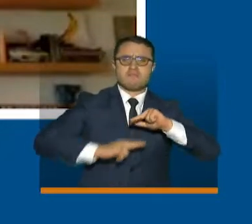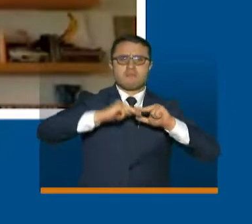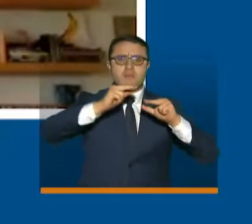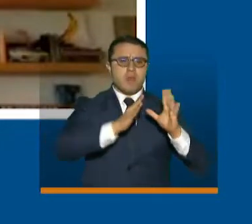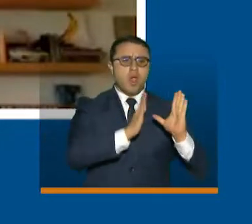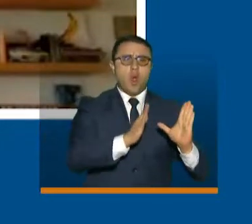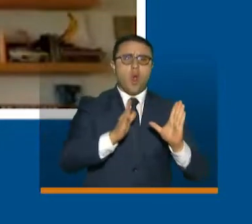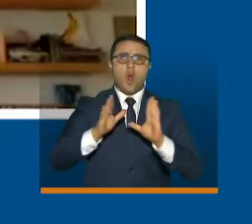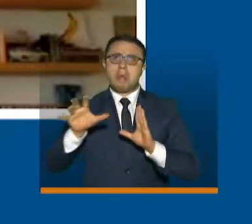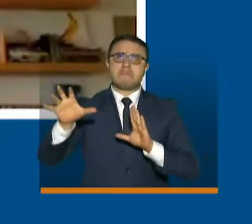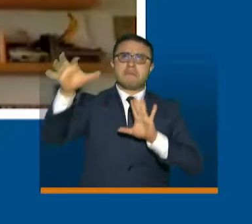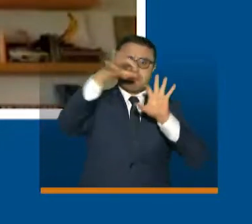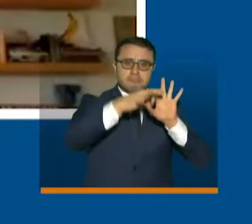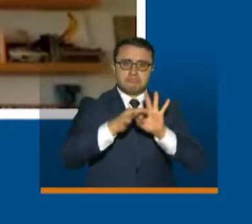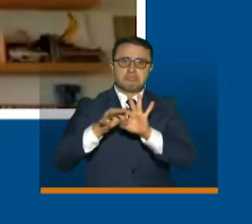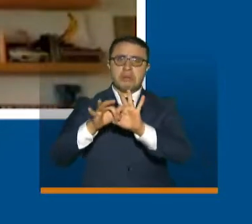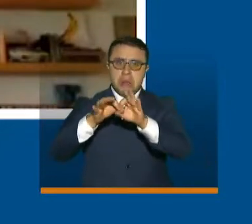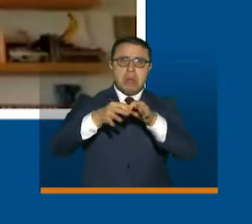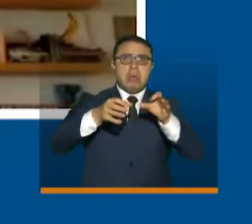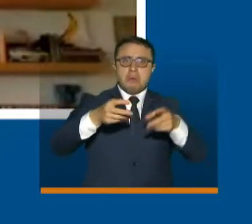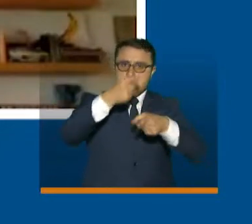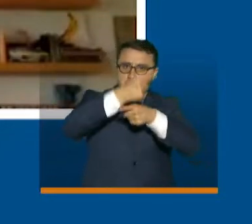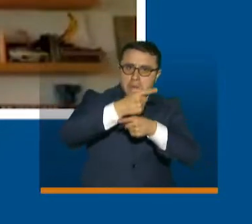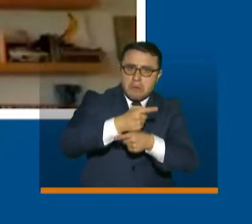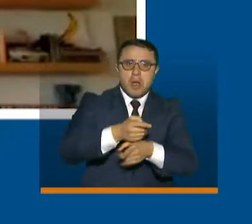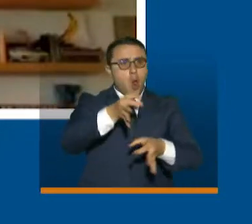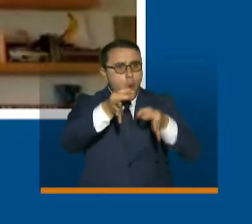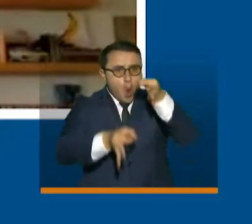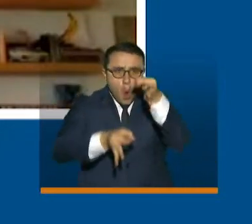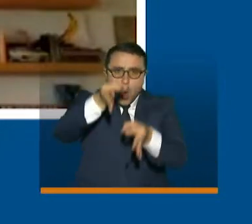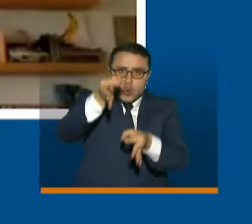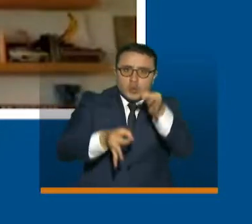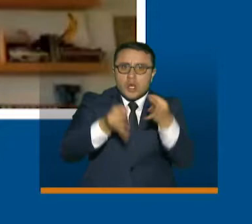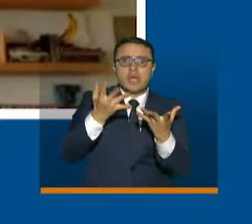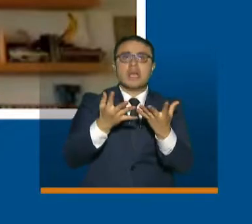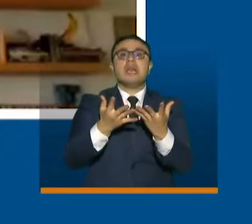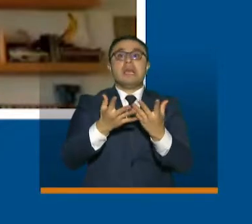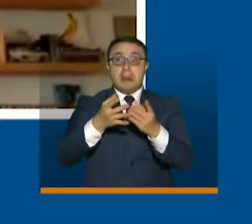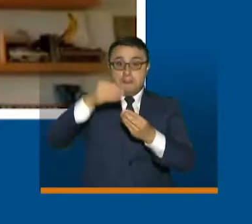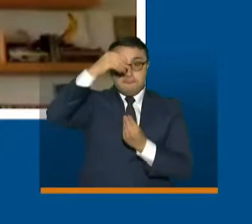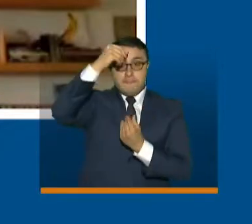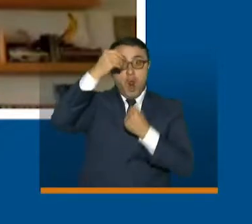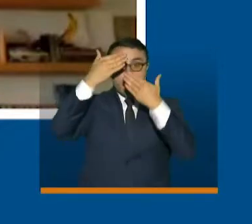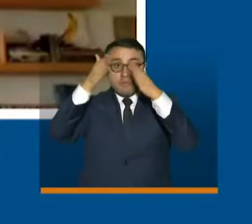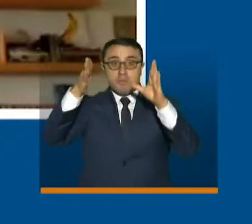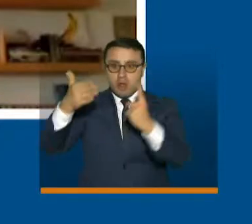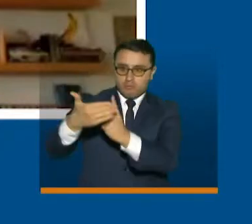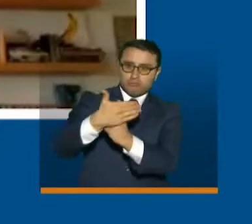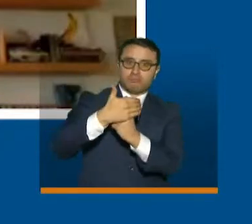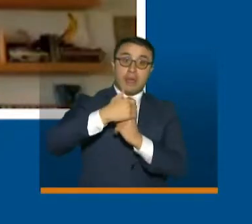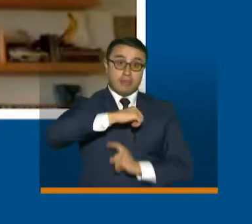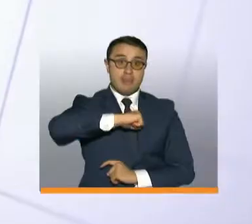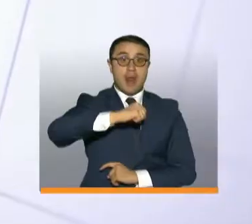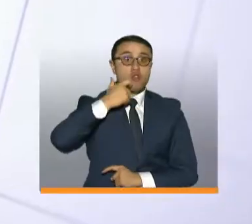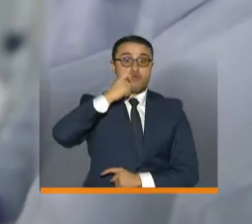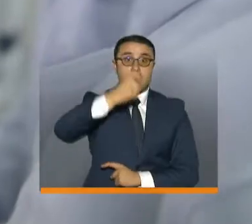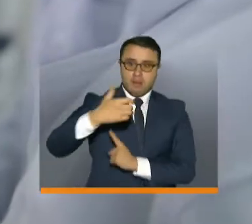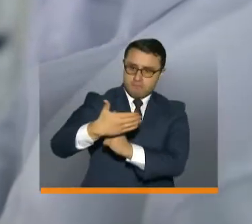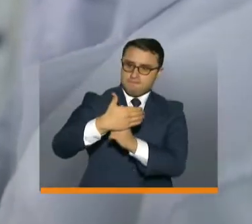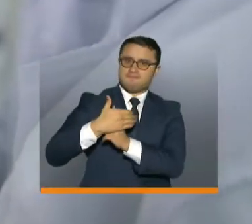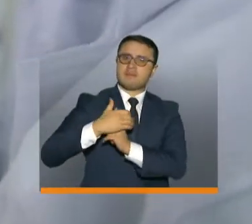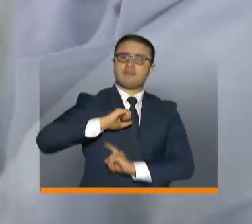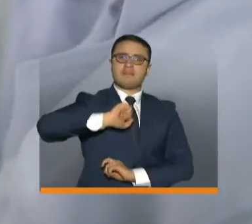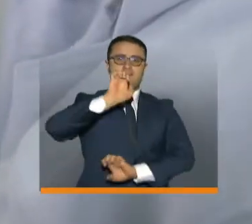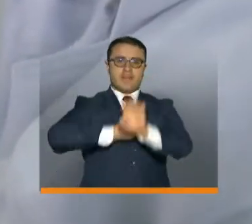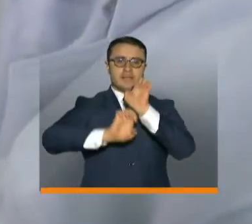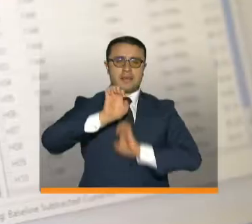multilateral que sea efectivo, sea justo y que defienda los valores democráticos y los derechos humanos. El jefe de